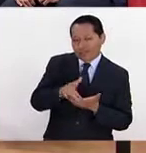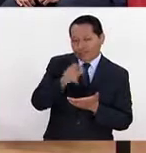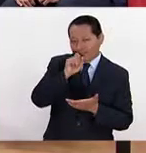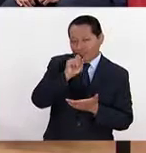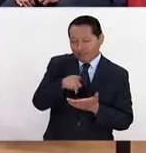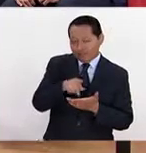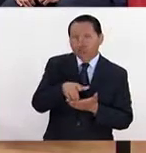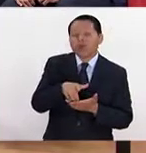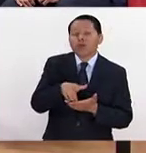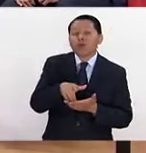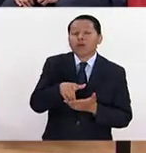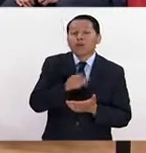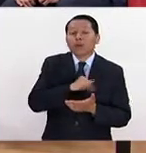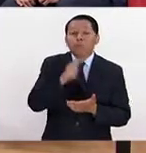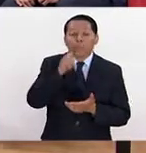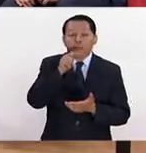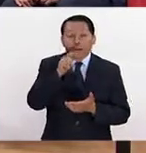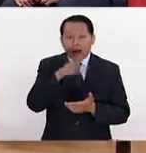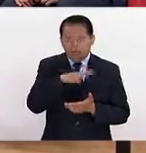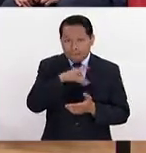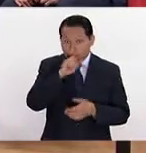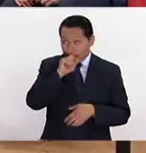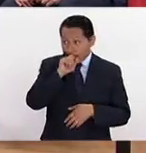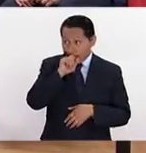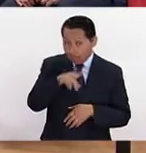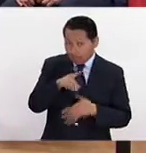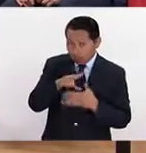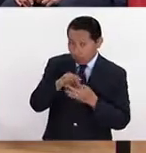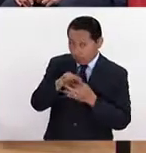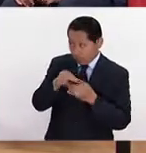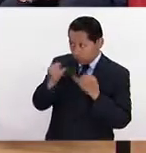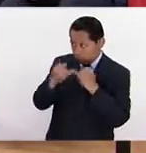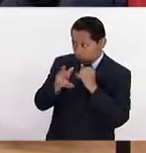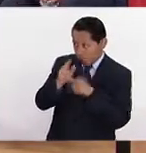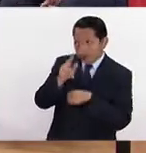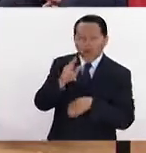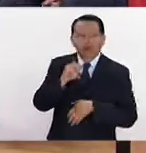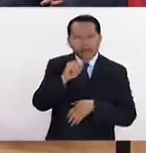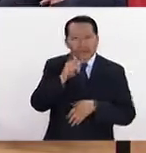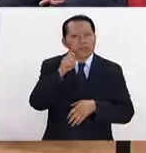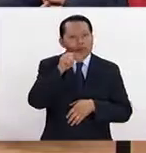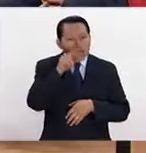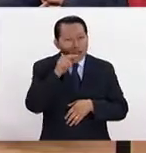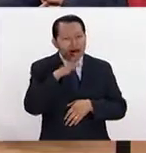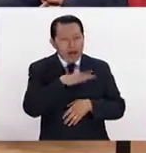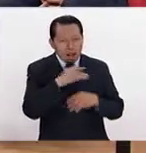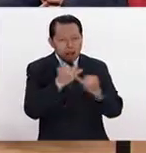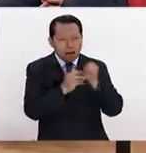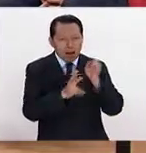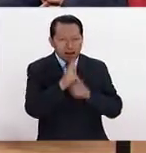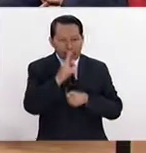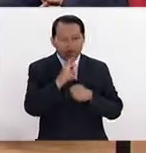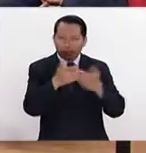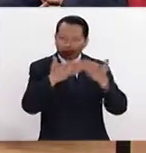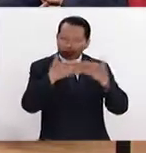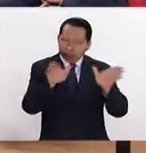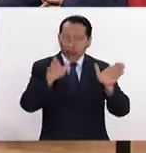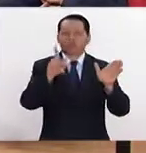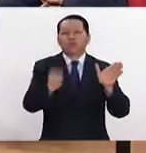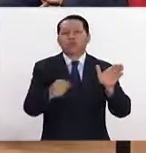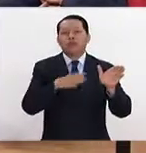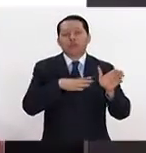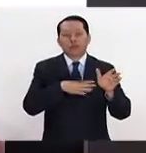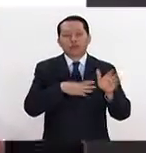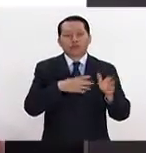algo que se va a inaugurar a partir de mañana, según tengo entendido así es, mañana abre esa exposición que bueno, ha causado una